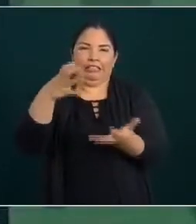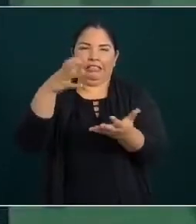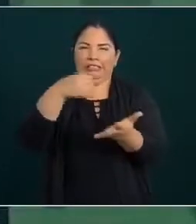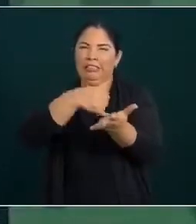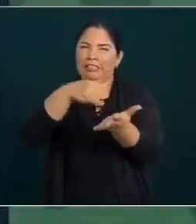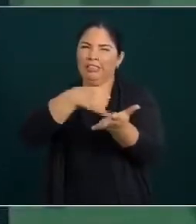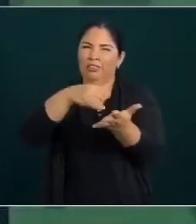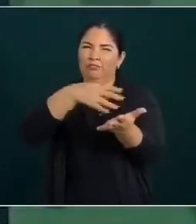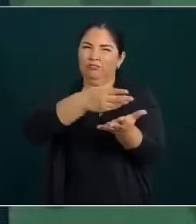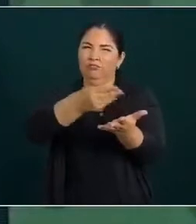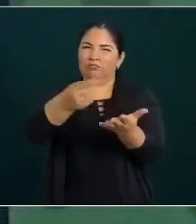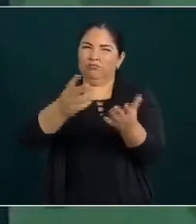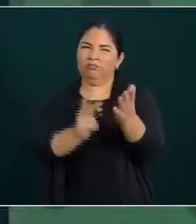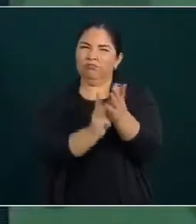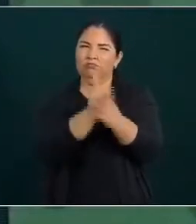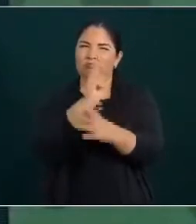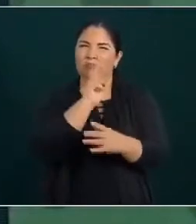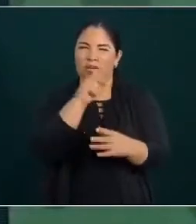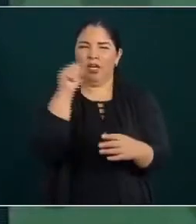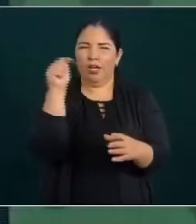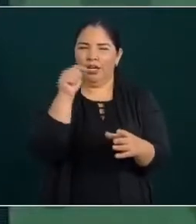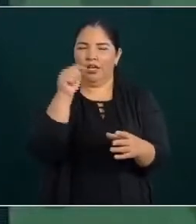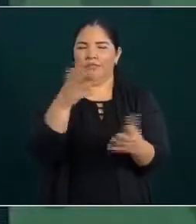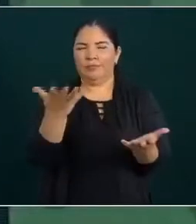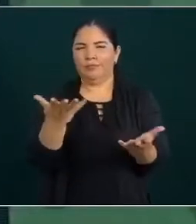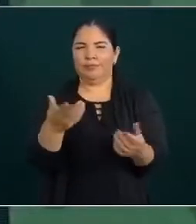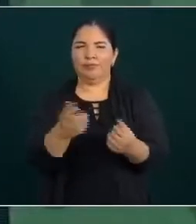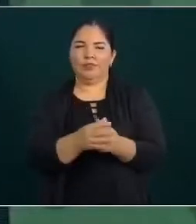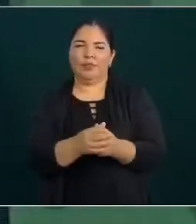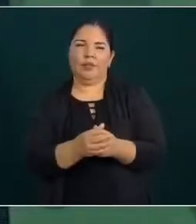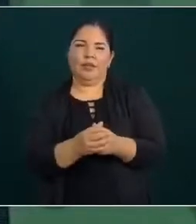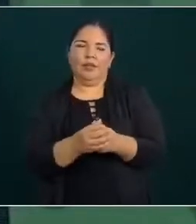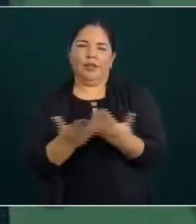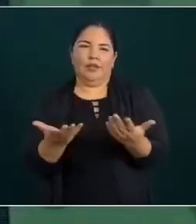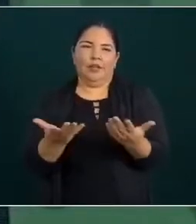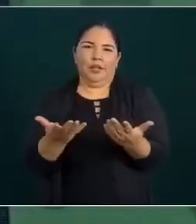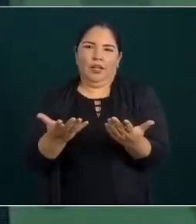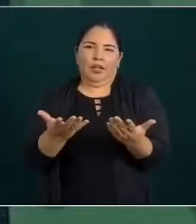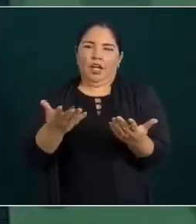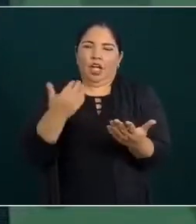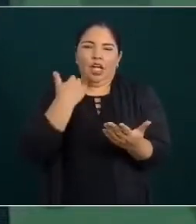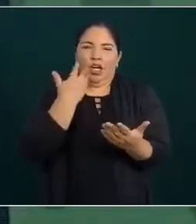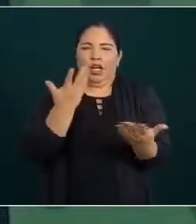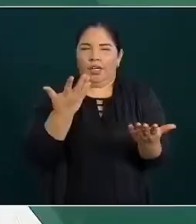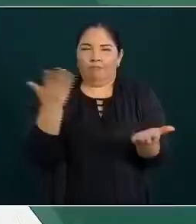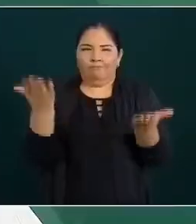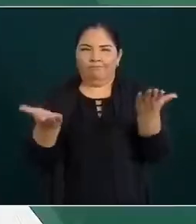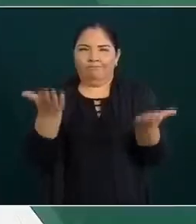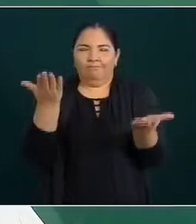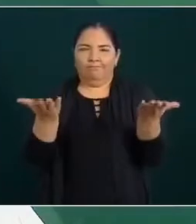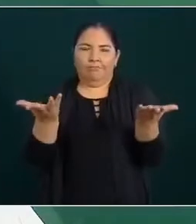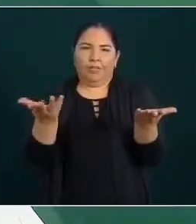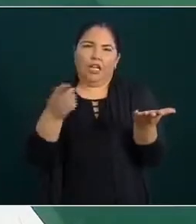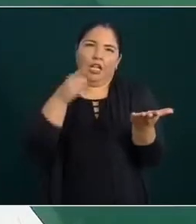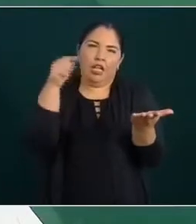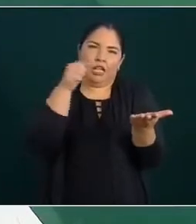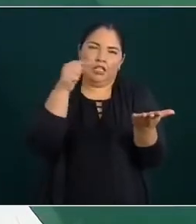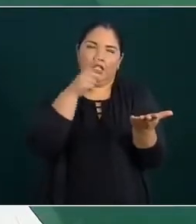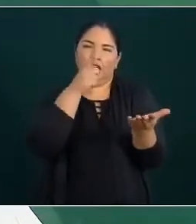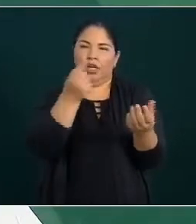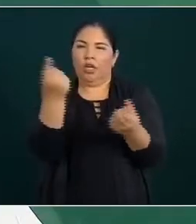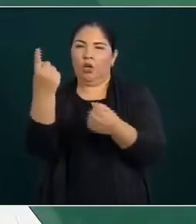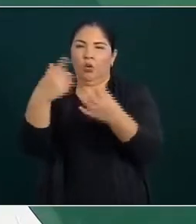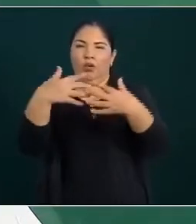en la distribución del fertilizante, que tiene que ver con algunas empresas.